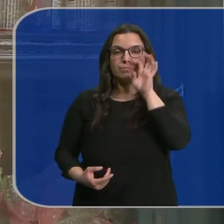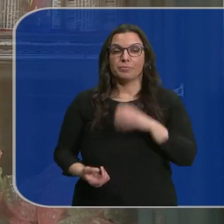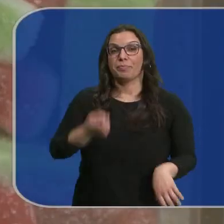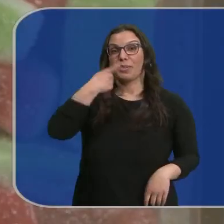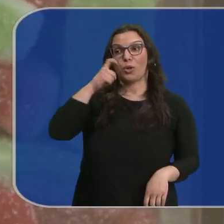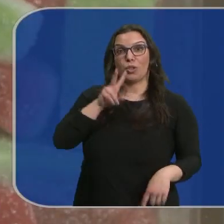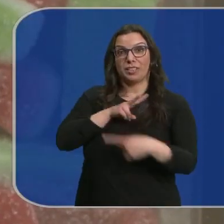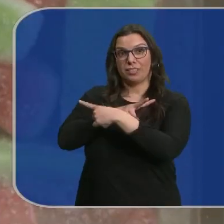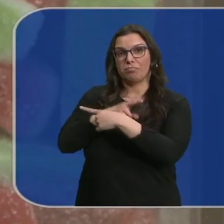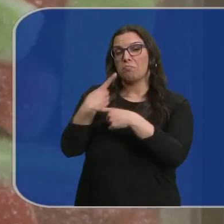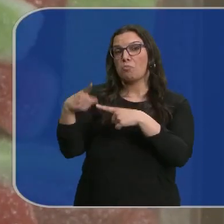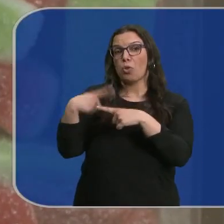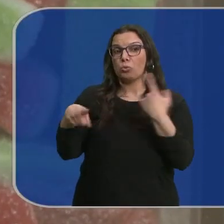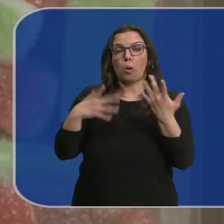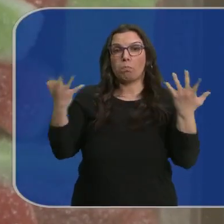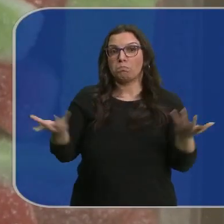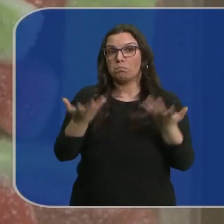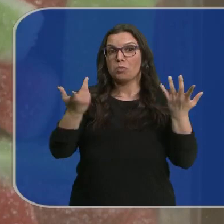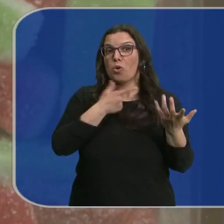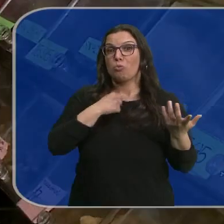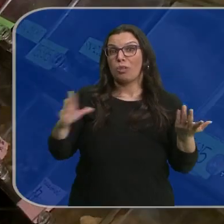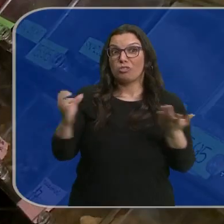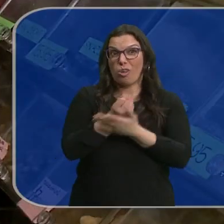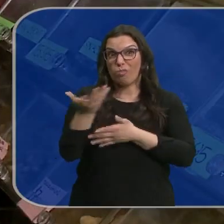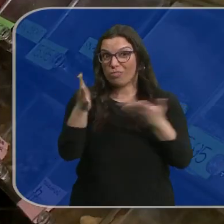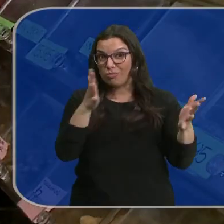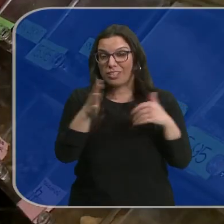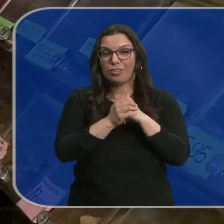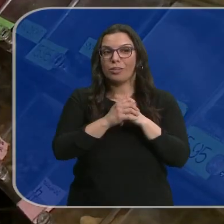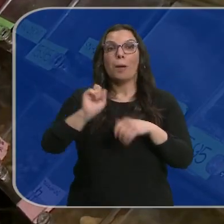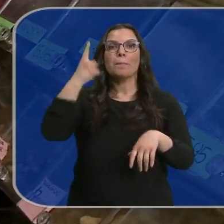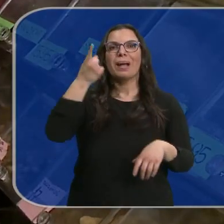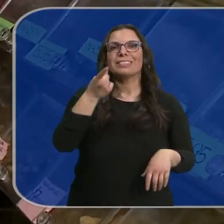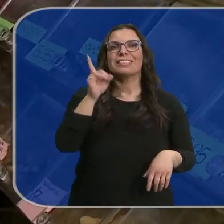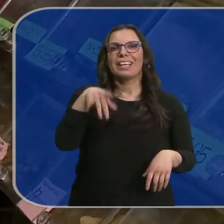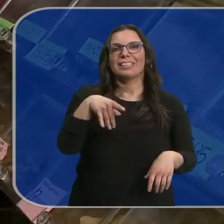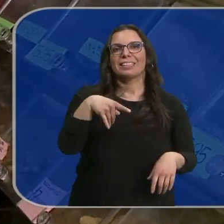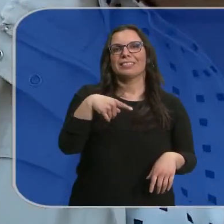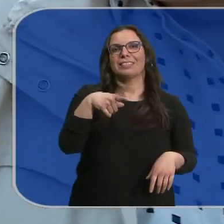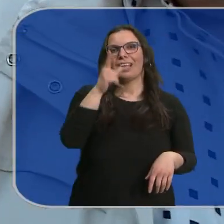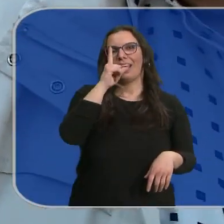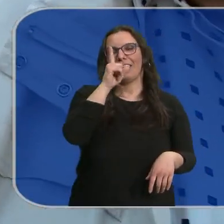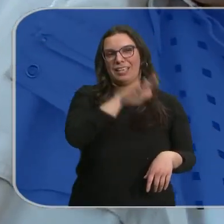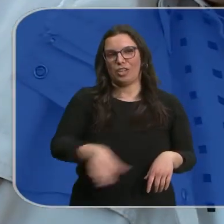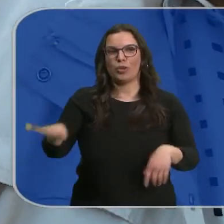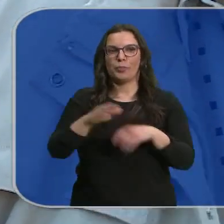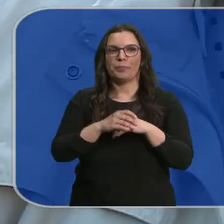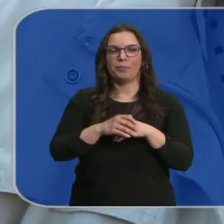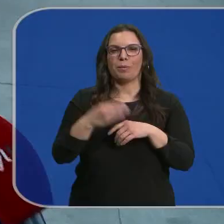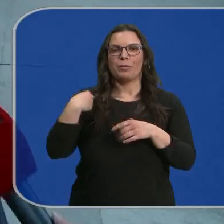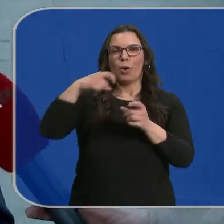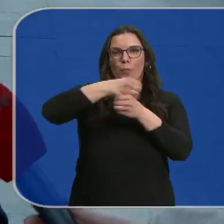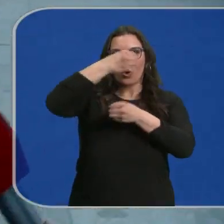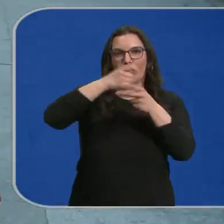Las golosinas, ese producto que prácticamente le gusta a todo el mundo, sobre todo a los más pequeños. Las Coca-Colas y los